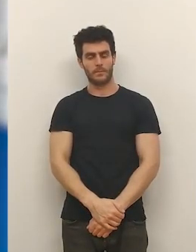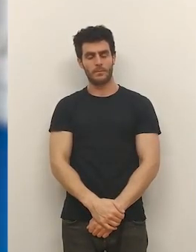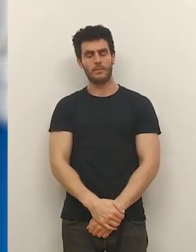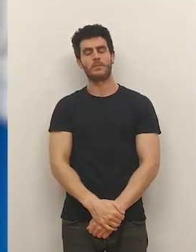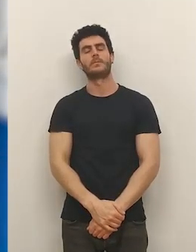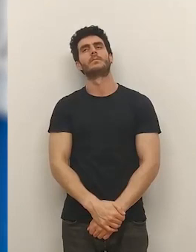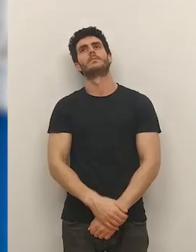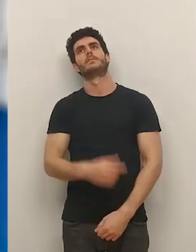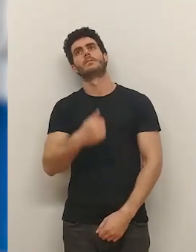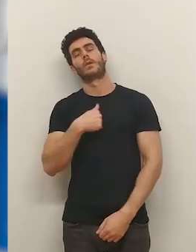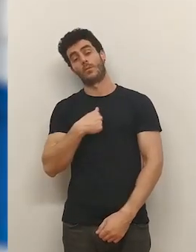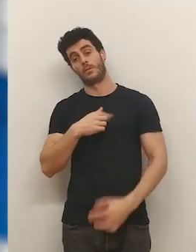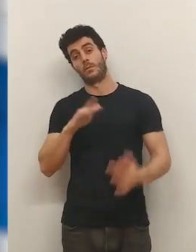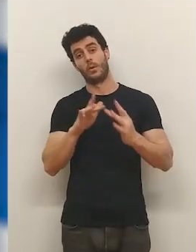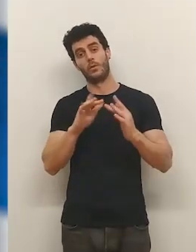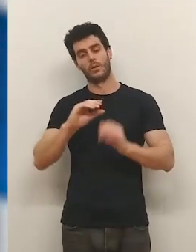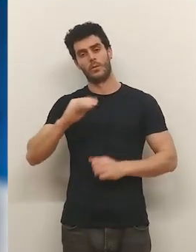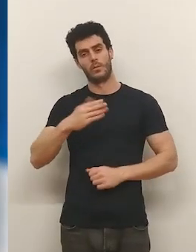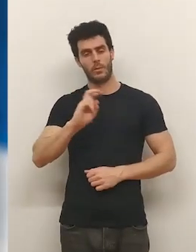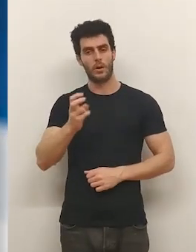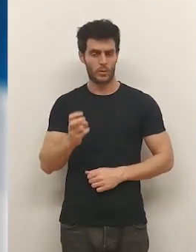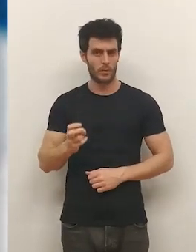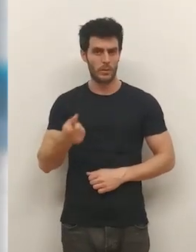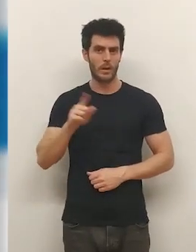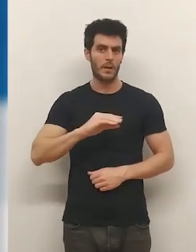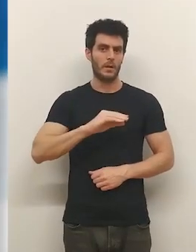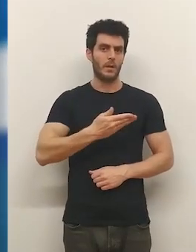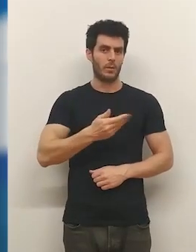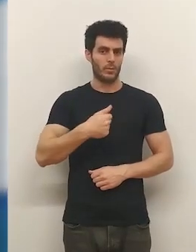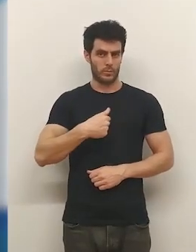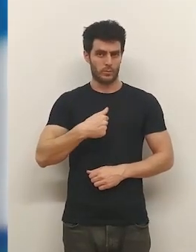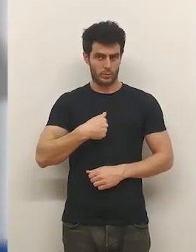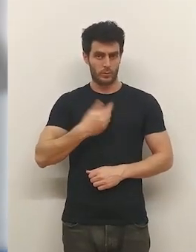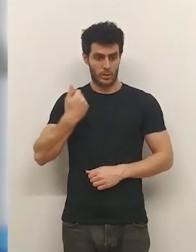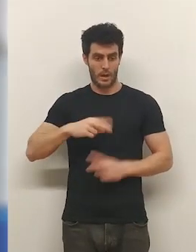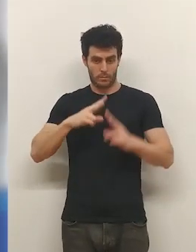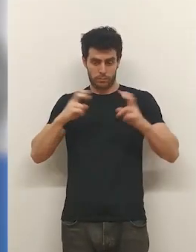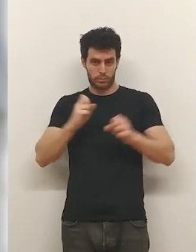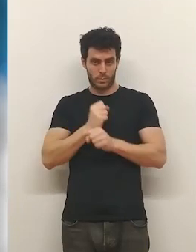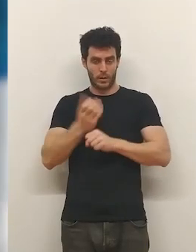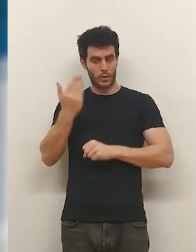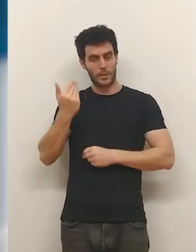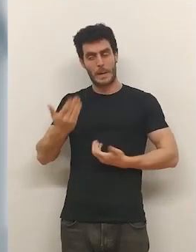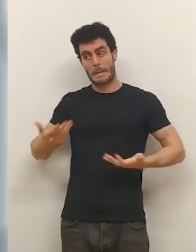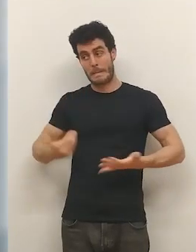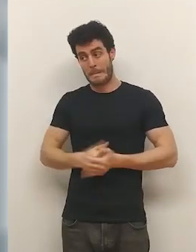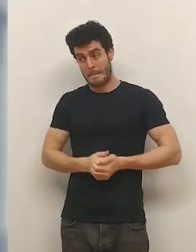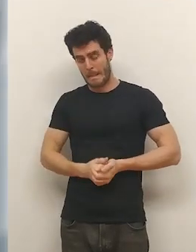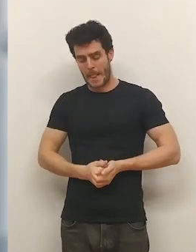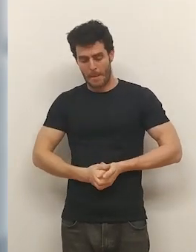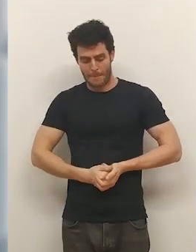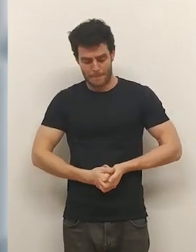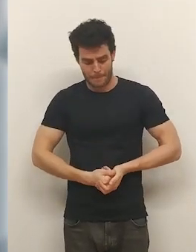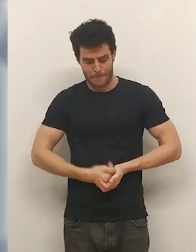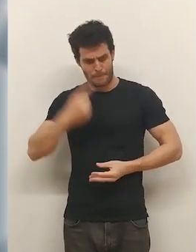He tenido contactos con otros clubes e incluso con el club al que pertenecía... ...y después